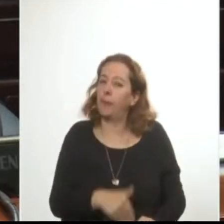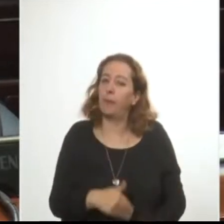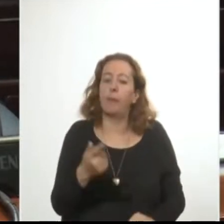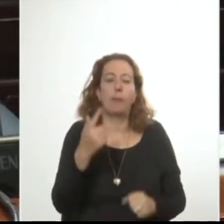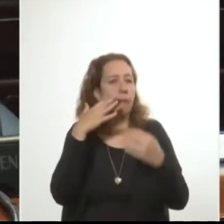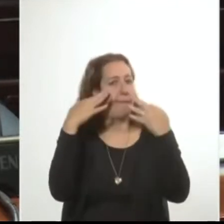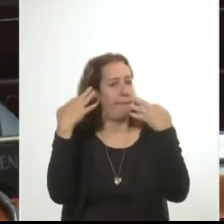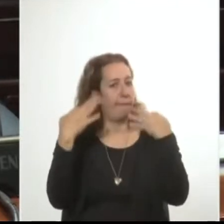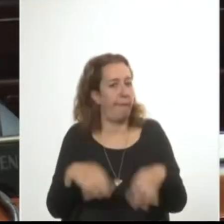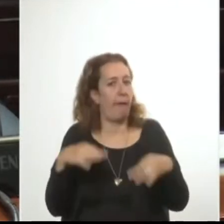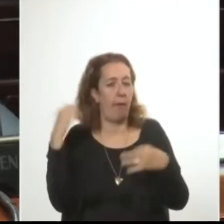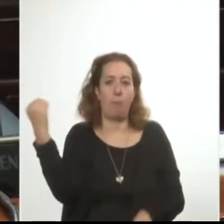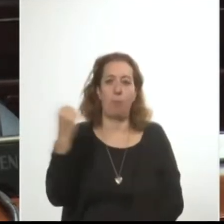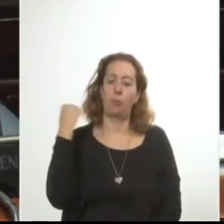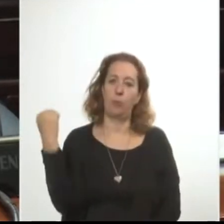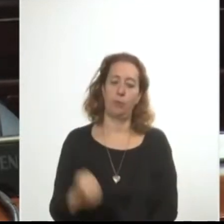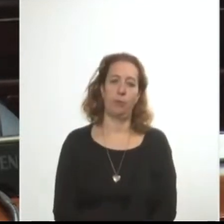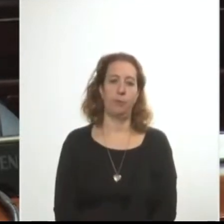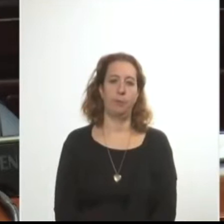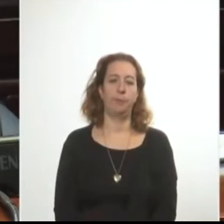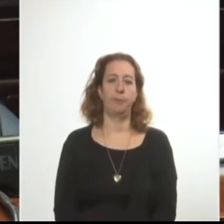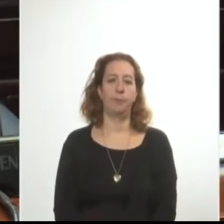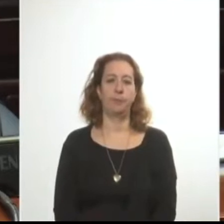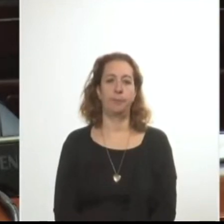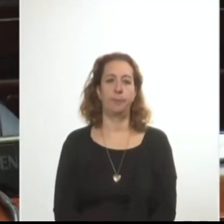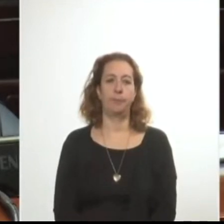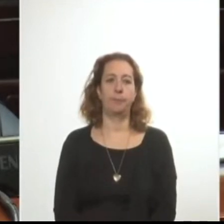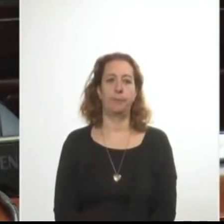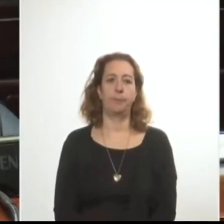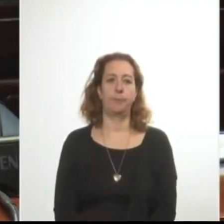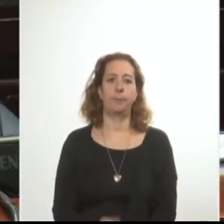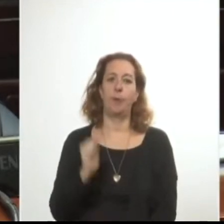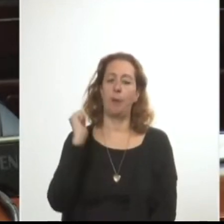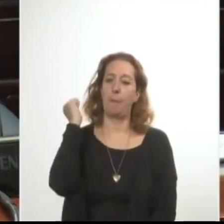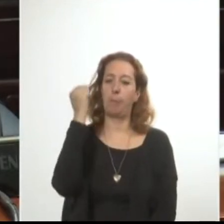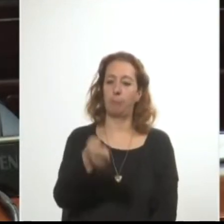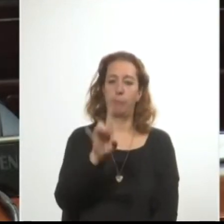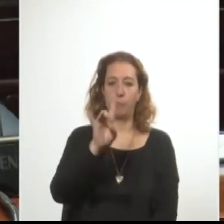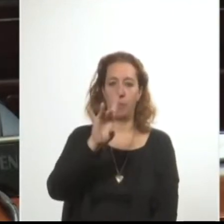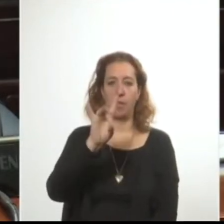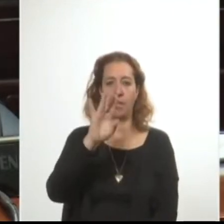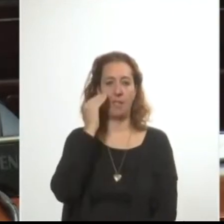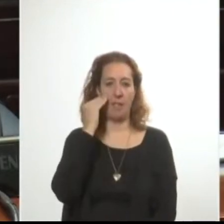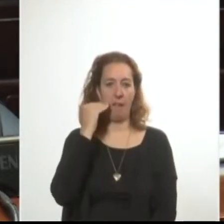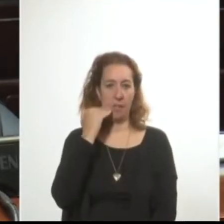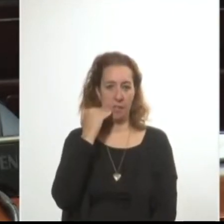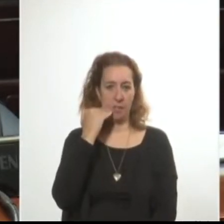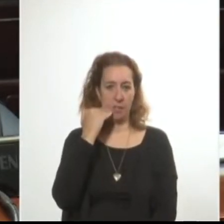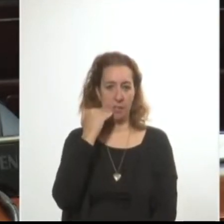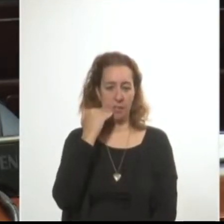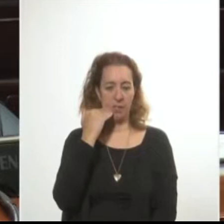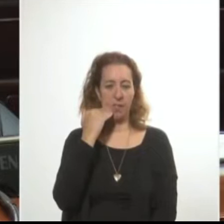real dimensión histórica. El próximo 15 de abril se cumplen